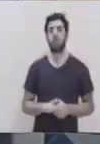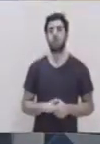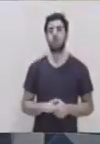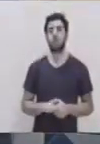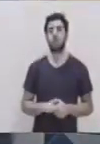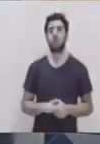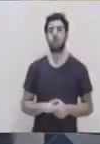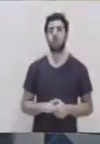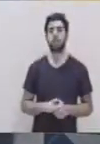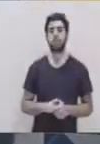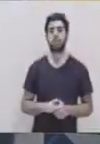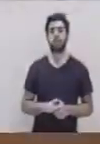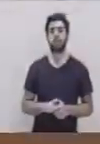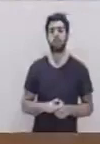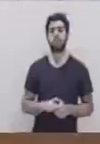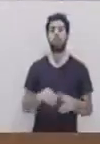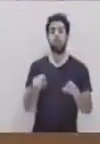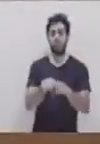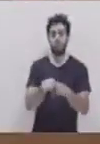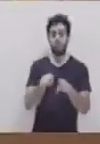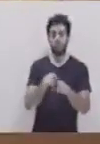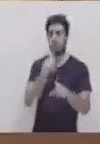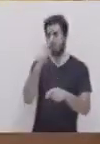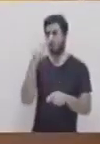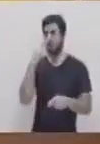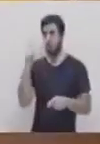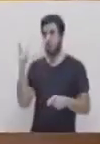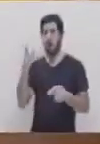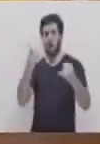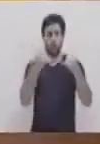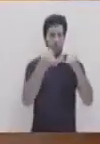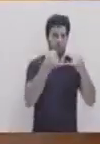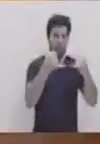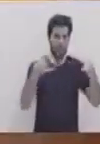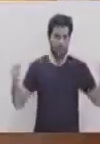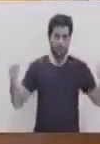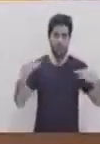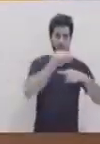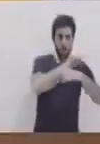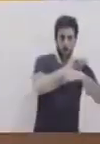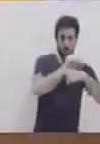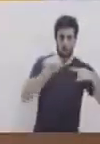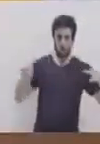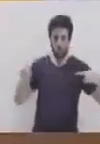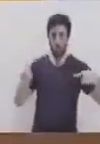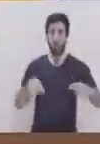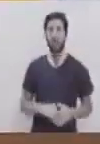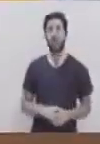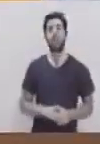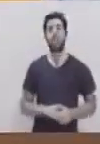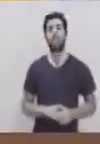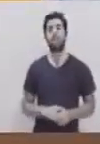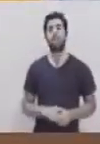recta de manera horizontal. Y que pase por esos dos focos que tenemos.